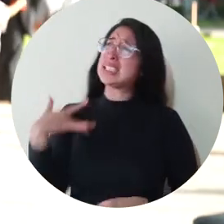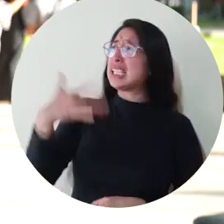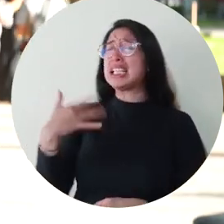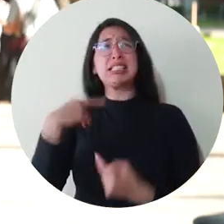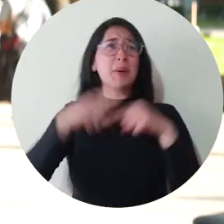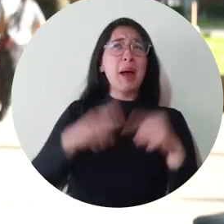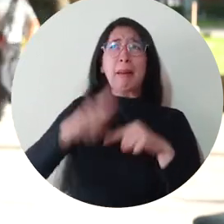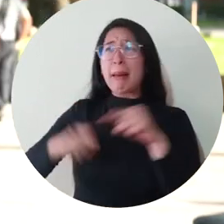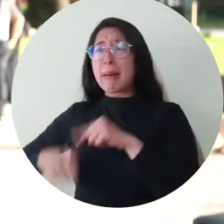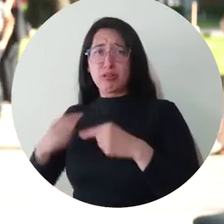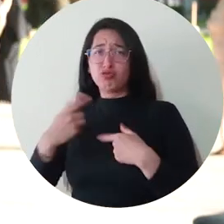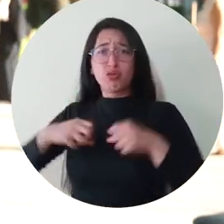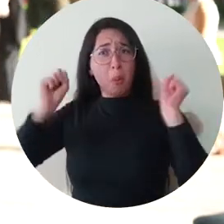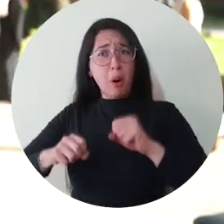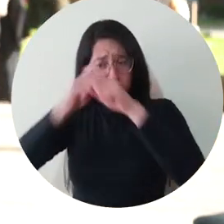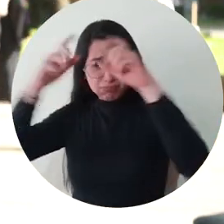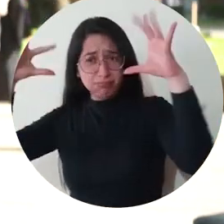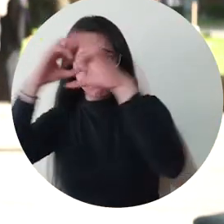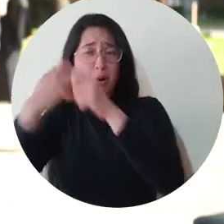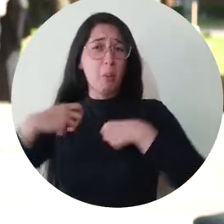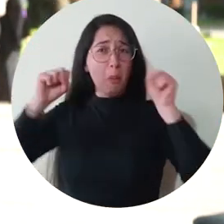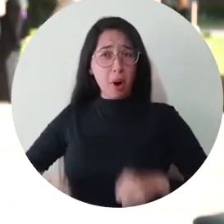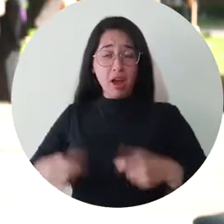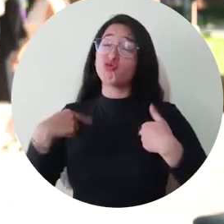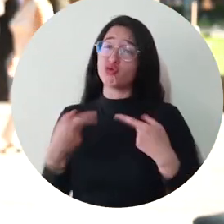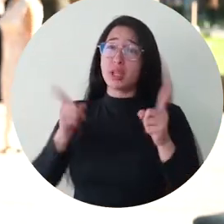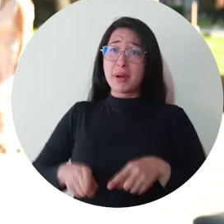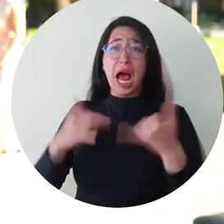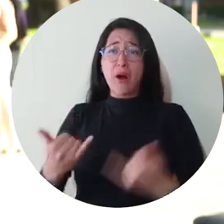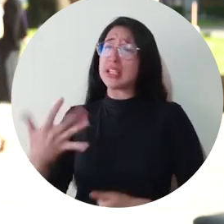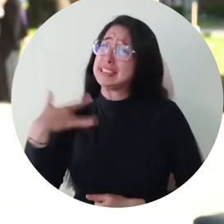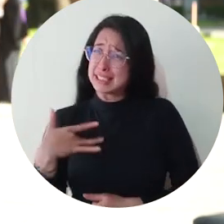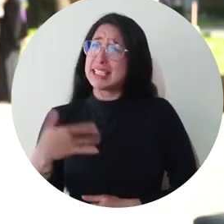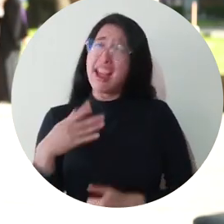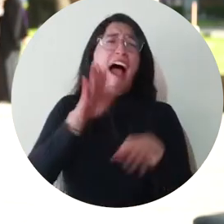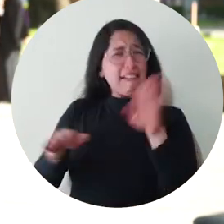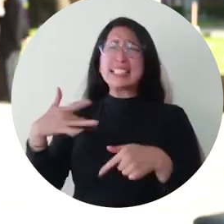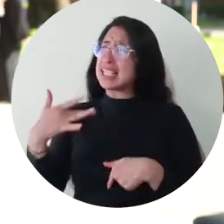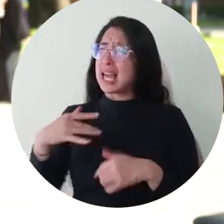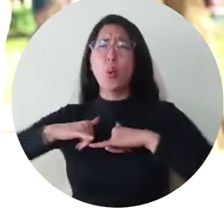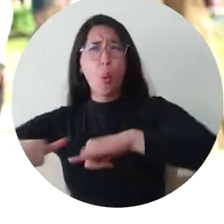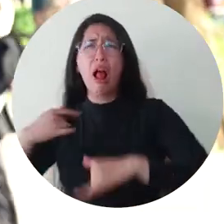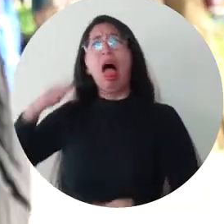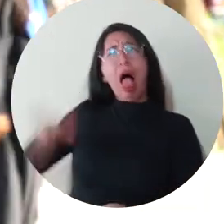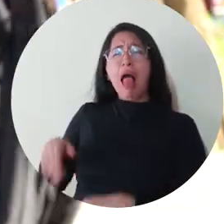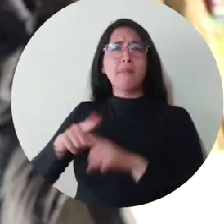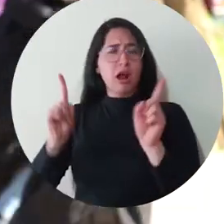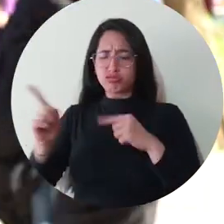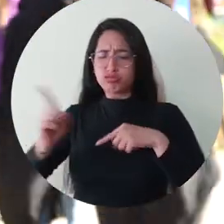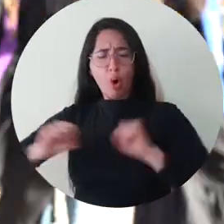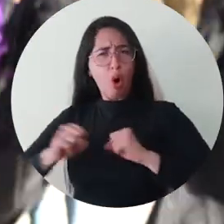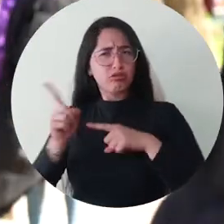realizar sus sueños. Mi sueño se ha cositas antes de voltear, más laboral, solo empeñate